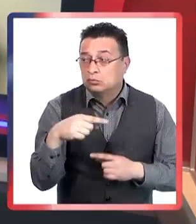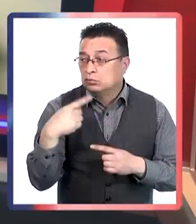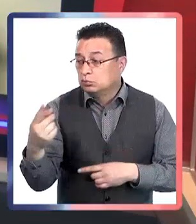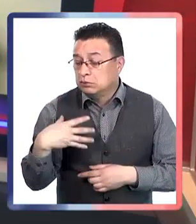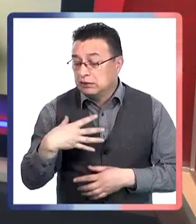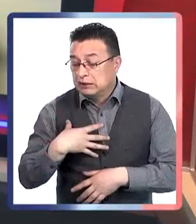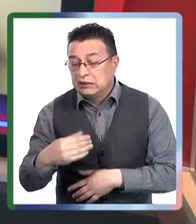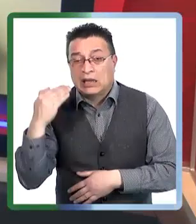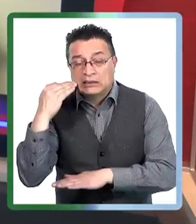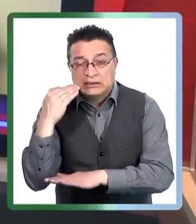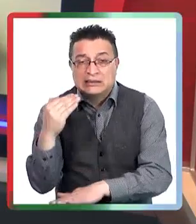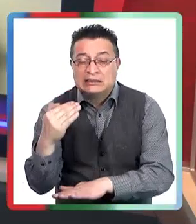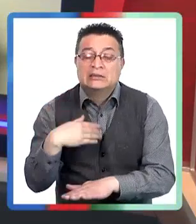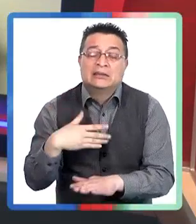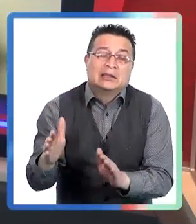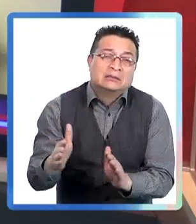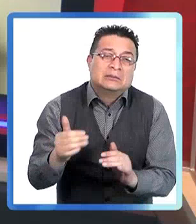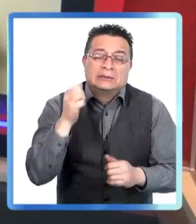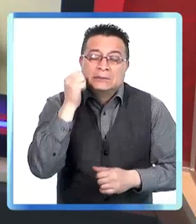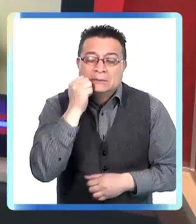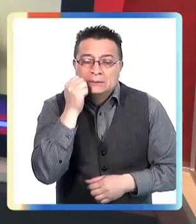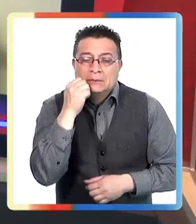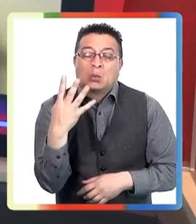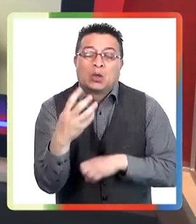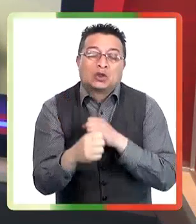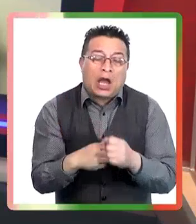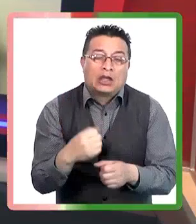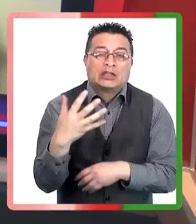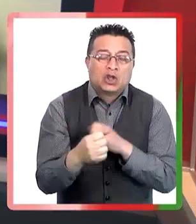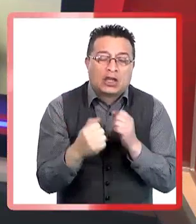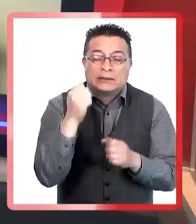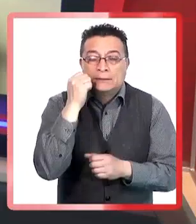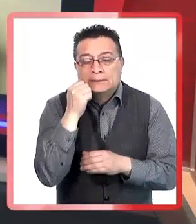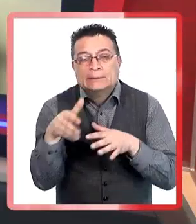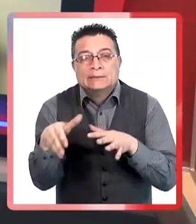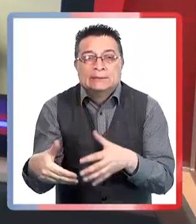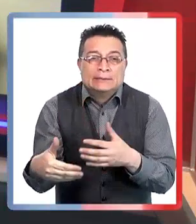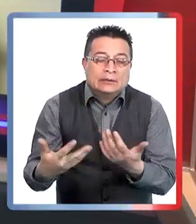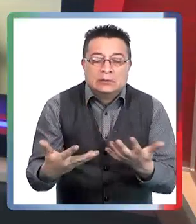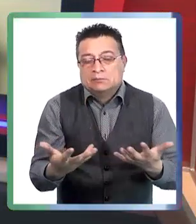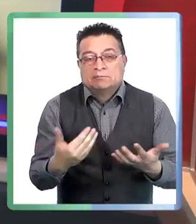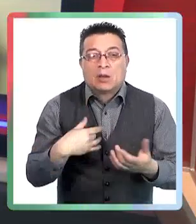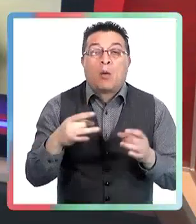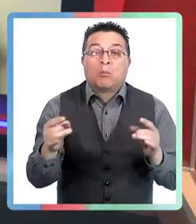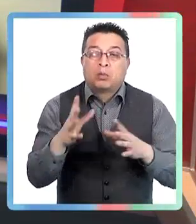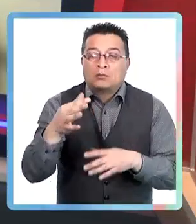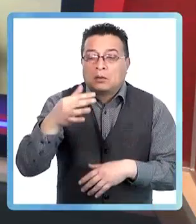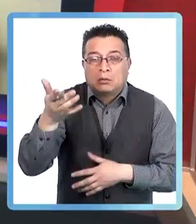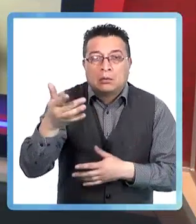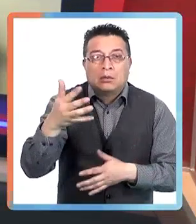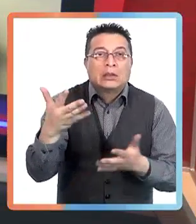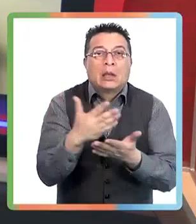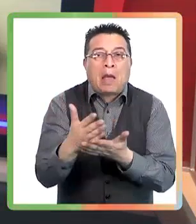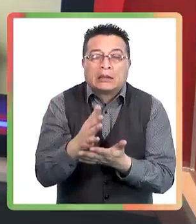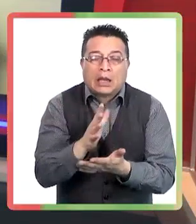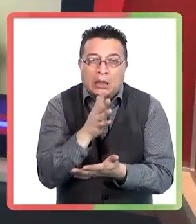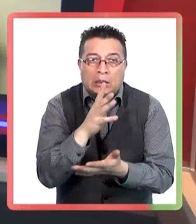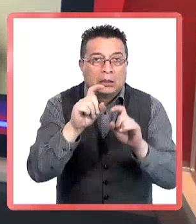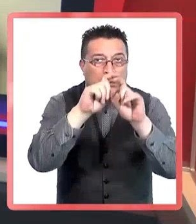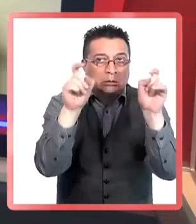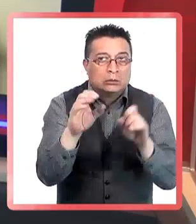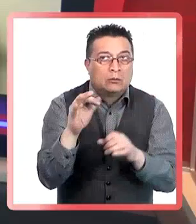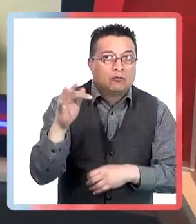Entonces, me gustaría que usted pudiese hablarle a esos papás y mamás que todavía tienen dudas. Estaba mirando las cifras del Ministerio de Salud y de verdad se ha llegado a hablar hasta de 700